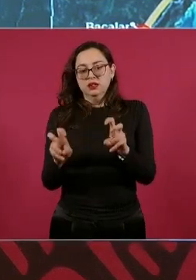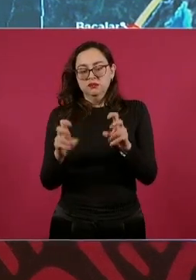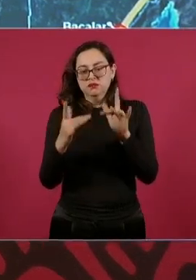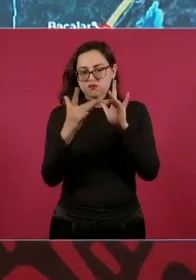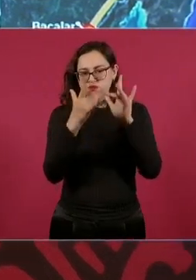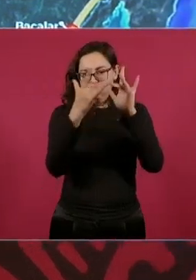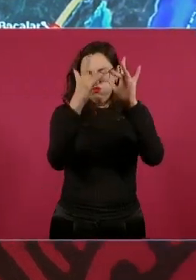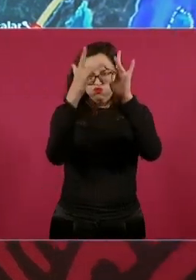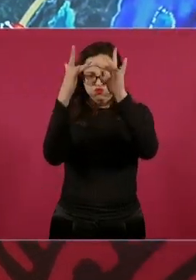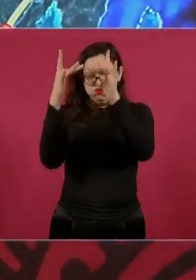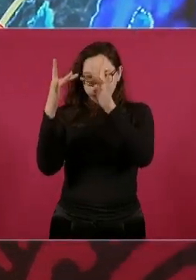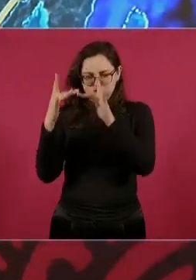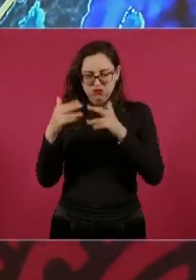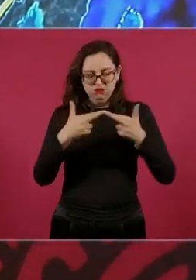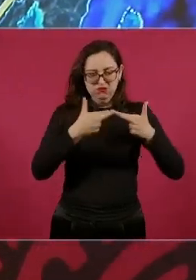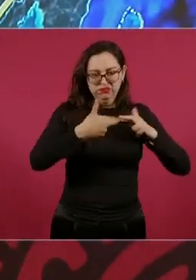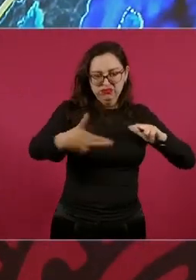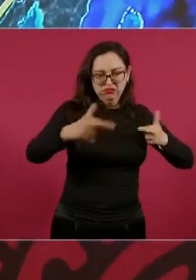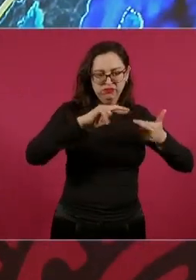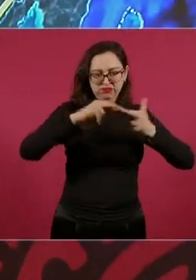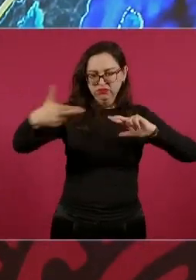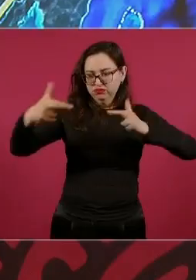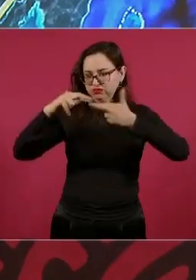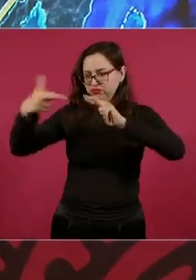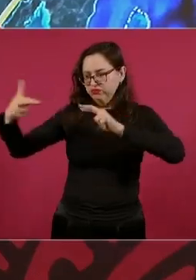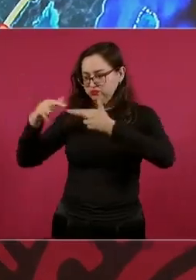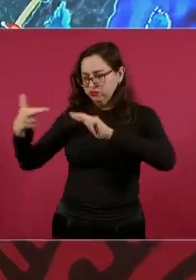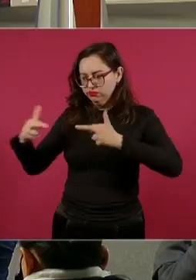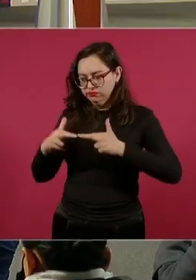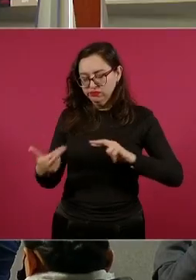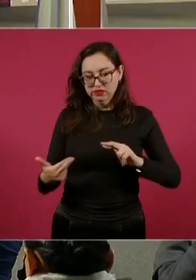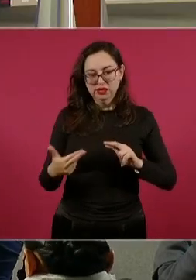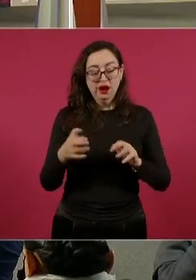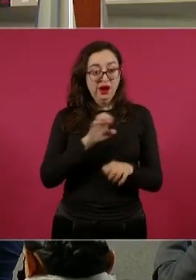el circuito.